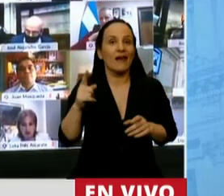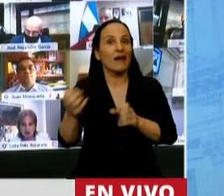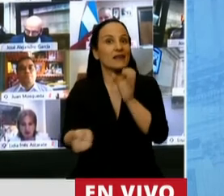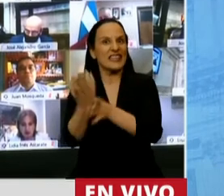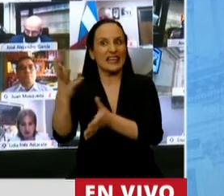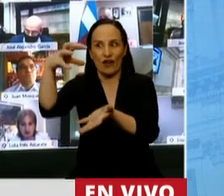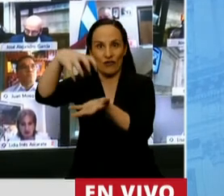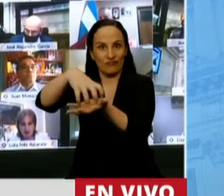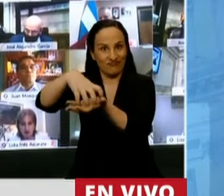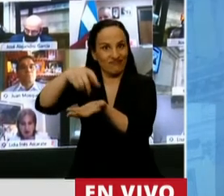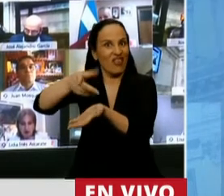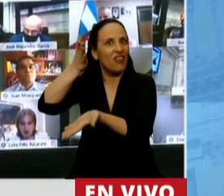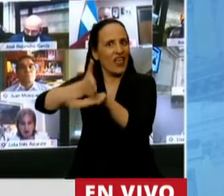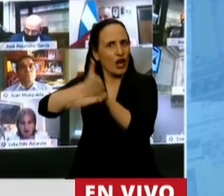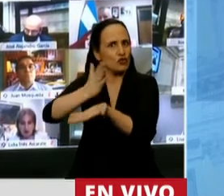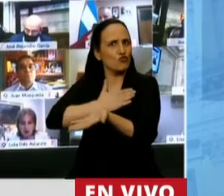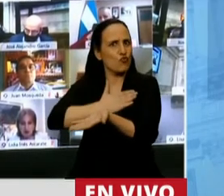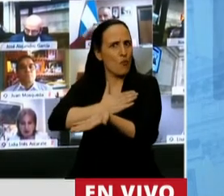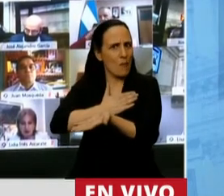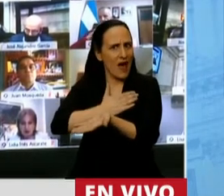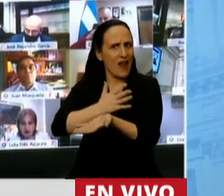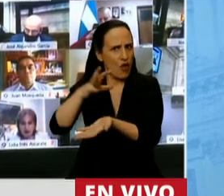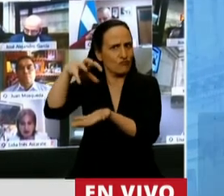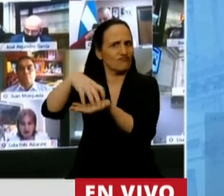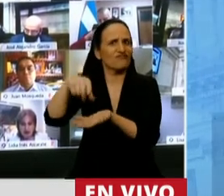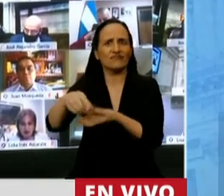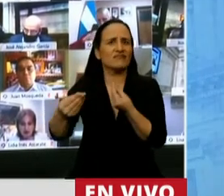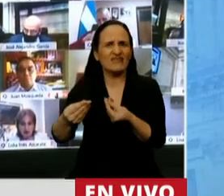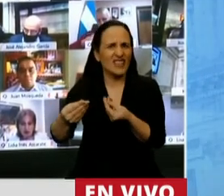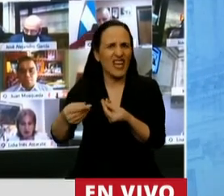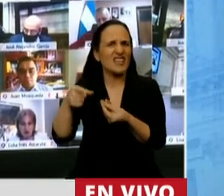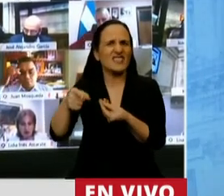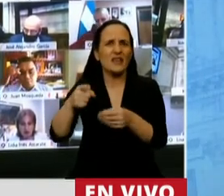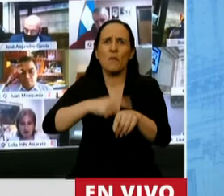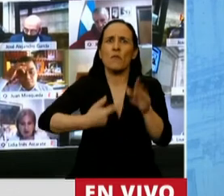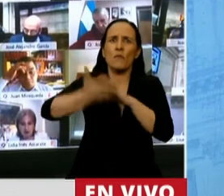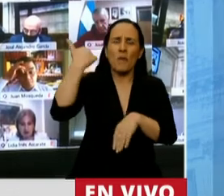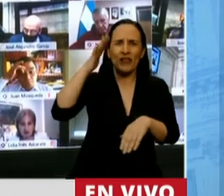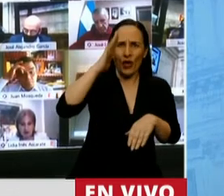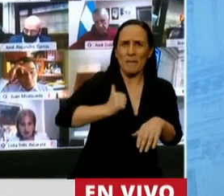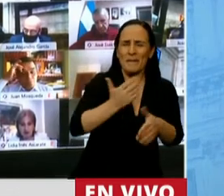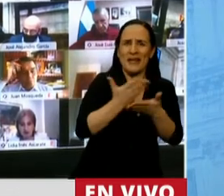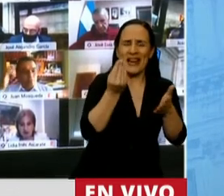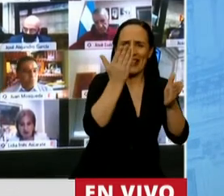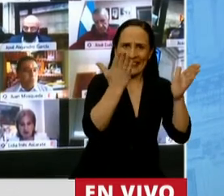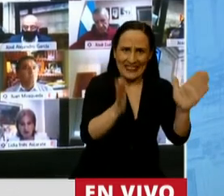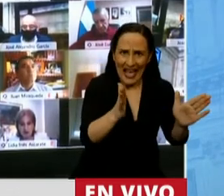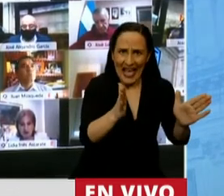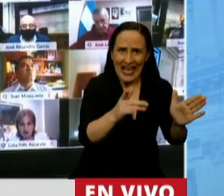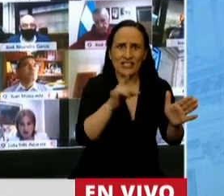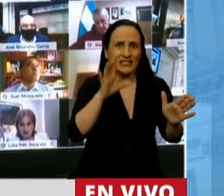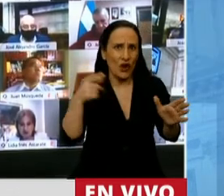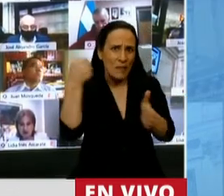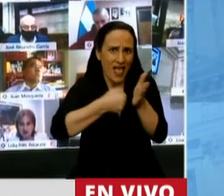un organismo de derechos humanos que no sólo enfrentó lo que fue la dictadura cívico-militar a la Argentina,